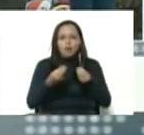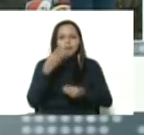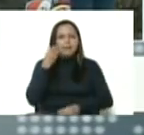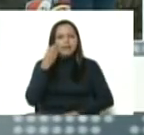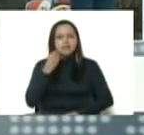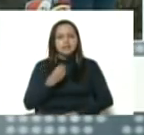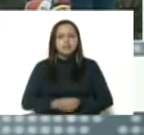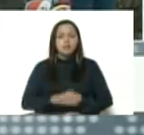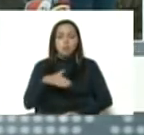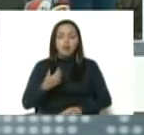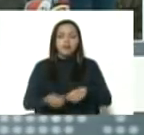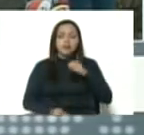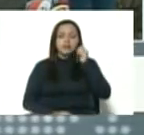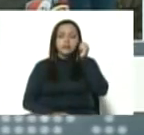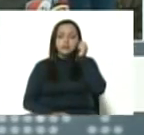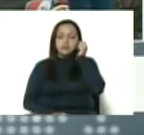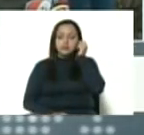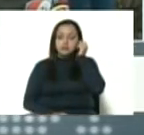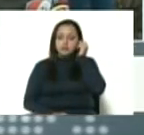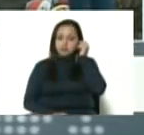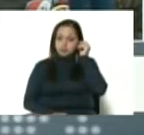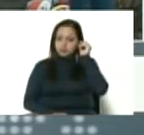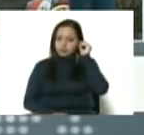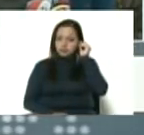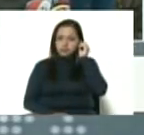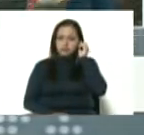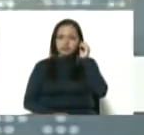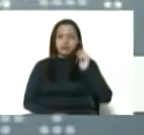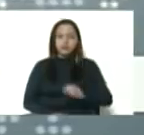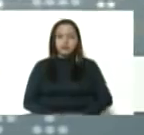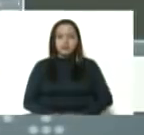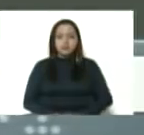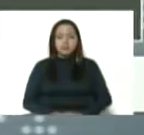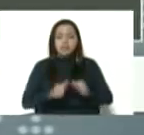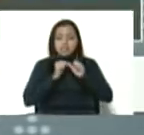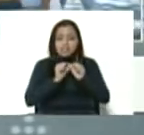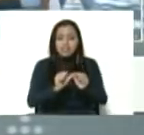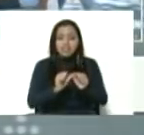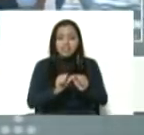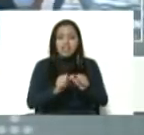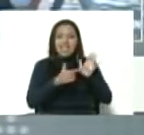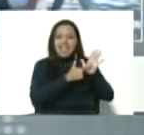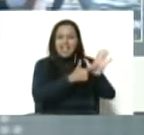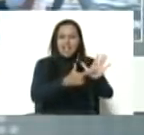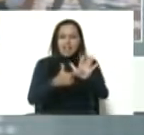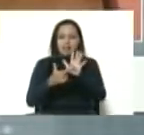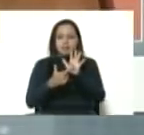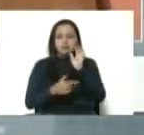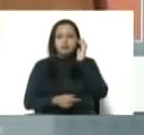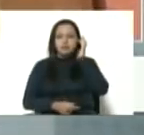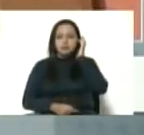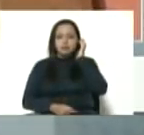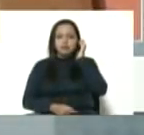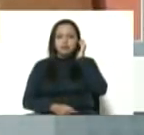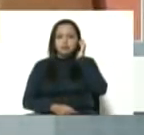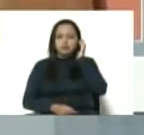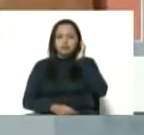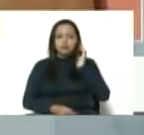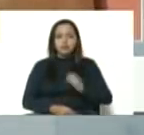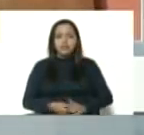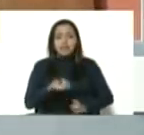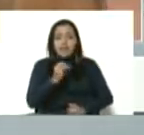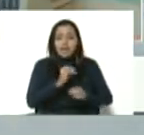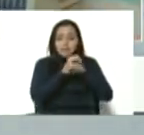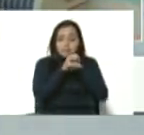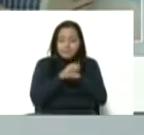puede ir sirviendo de ejemplo que vaya expandiéndose